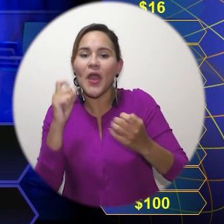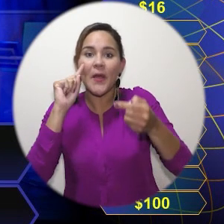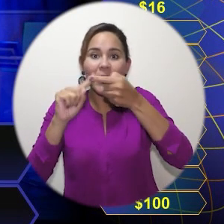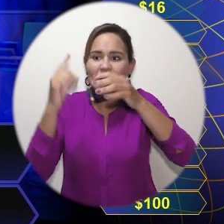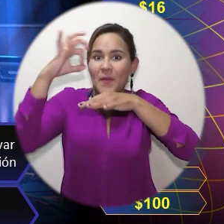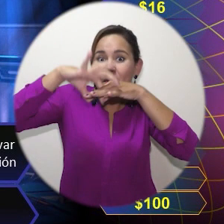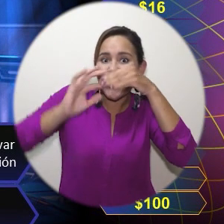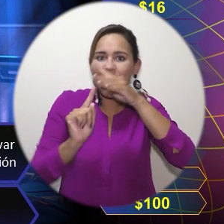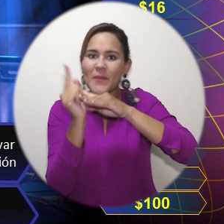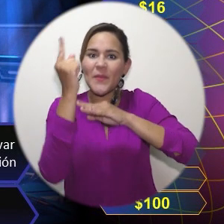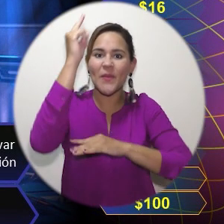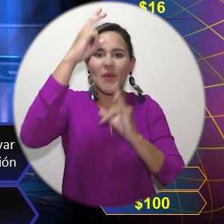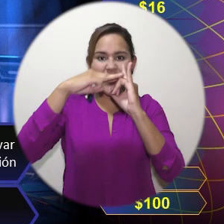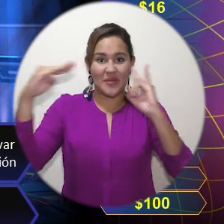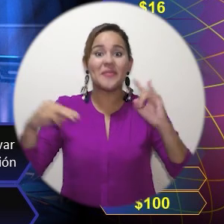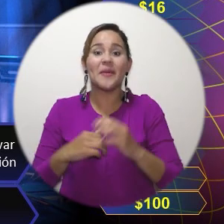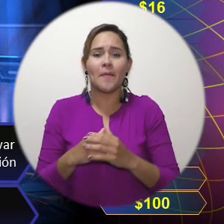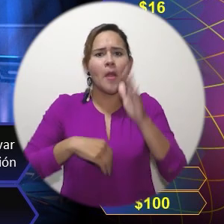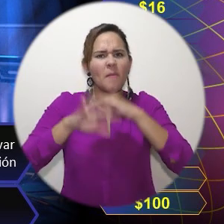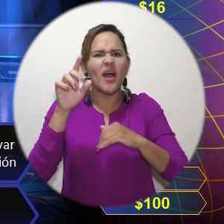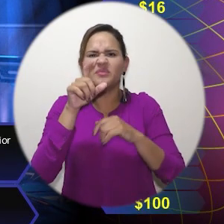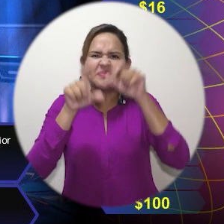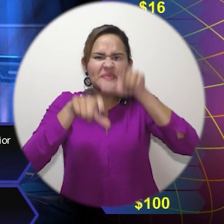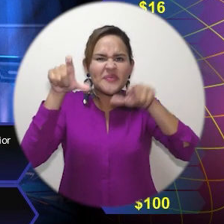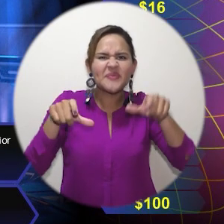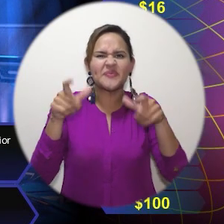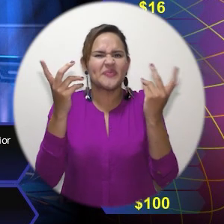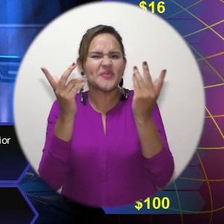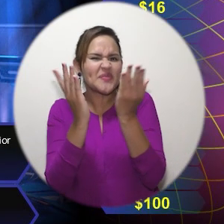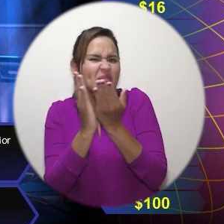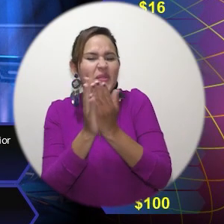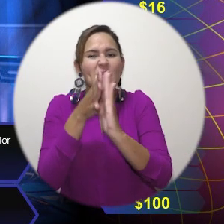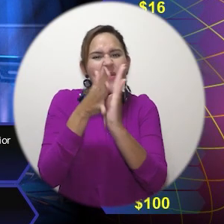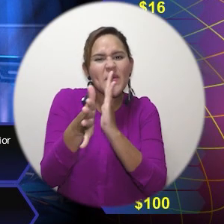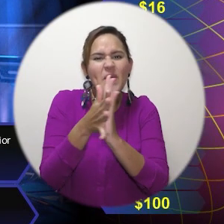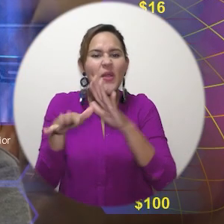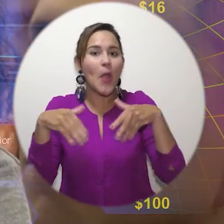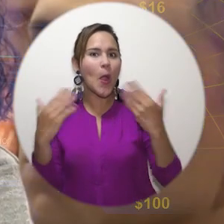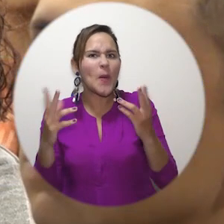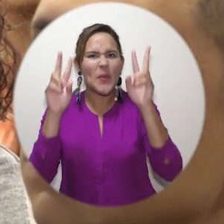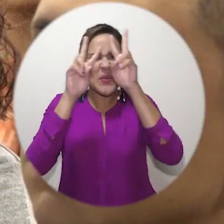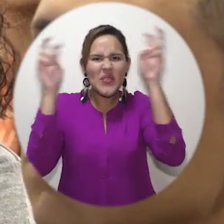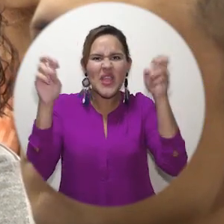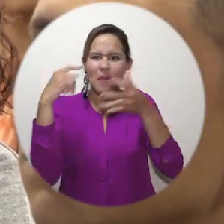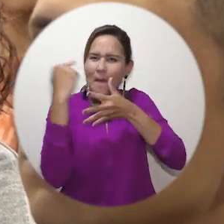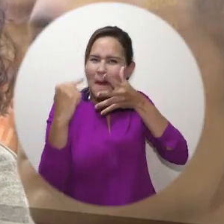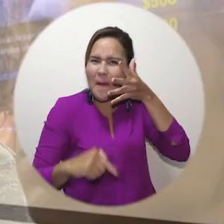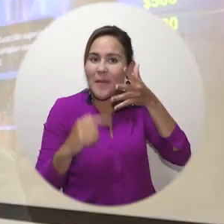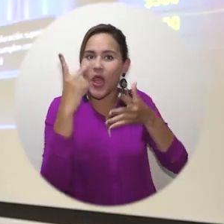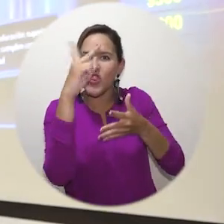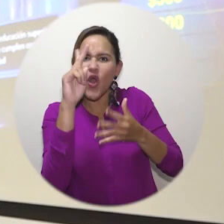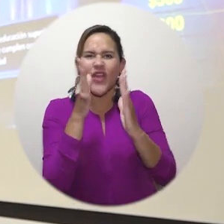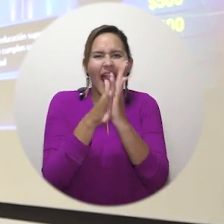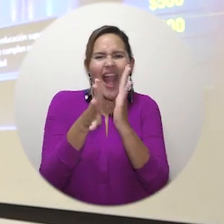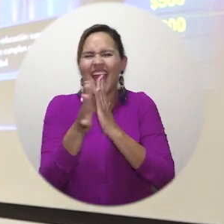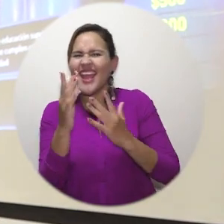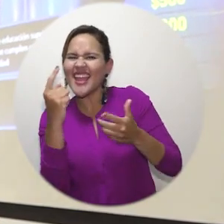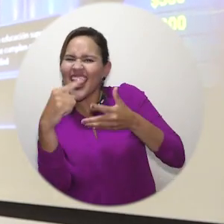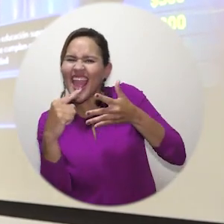estudiantes demostraron sus conocimientos frente a los 12 factores del proceso de renovación de acreditación institucional y demás procesos